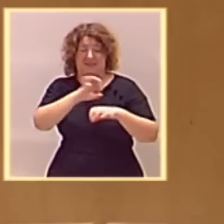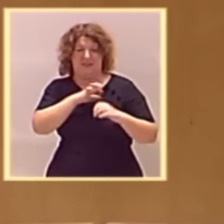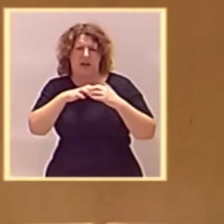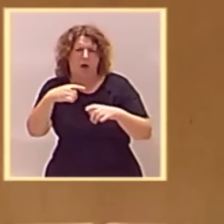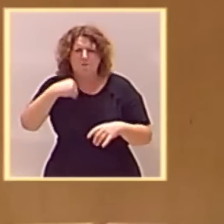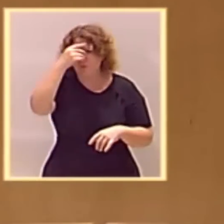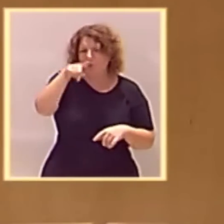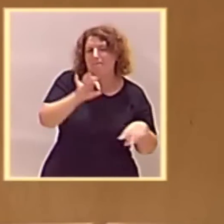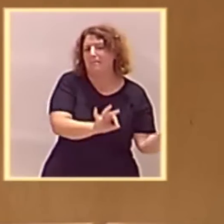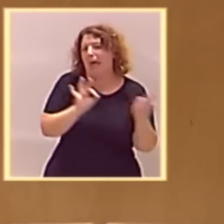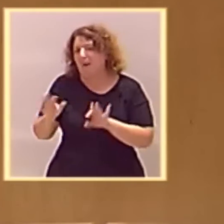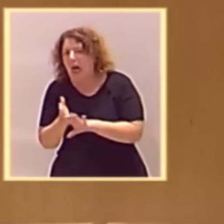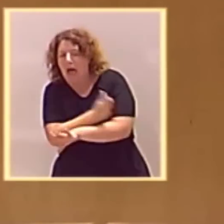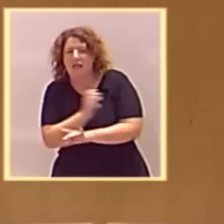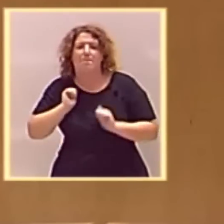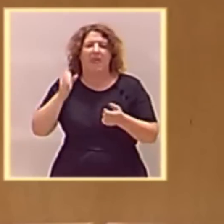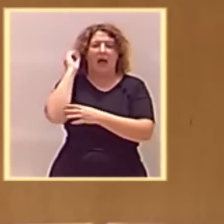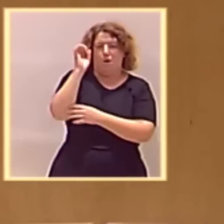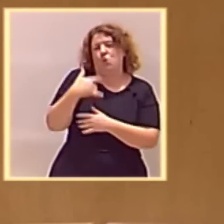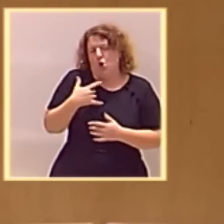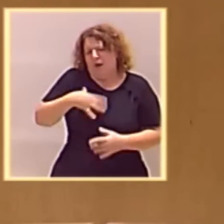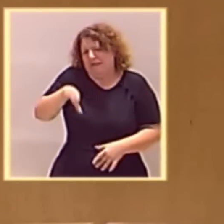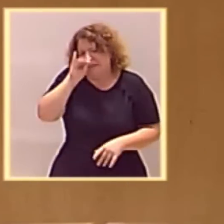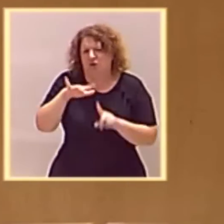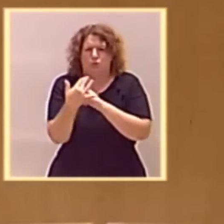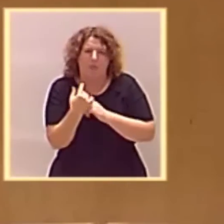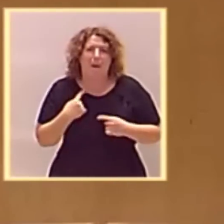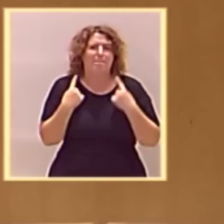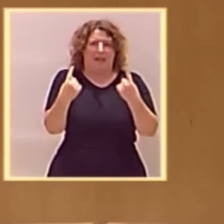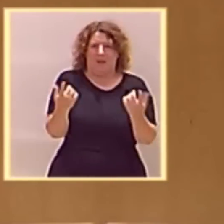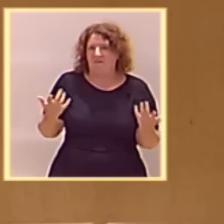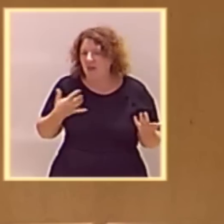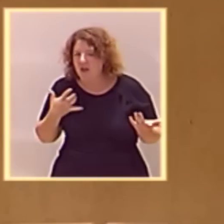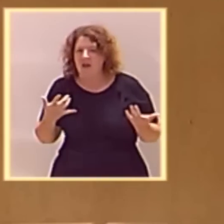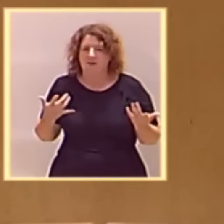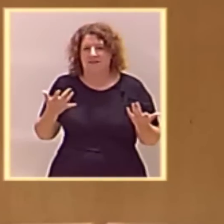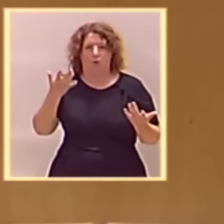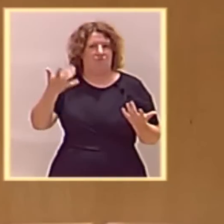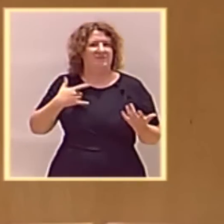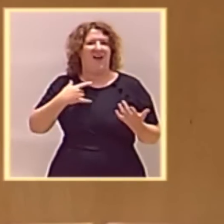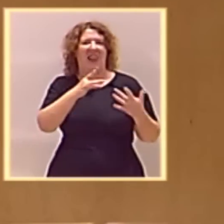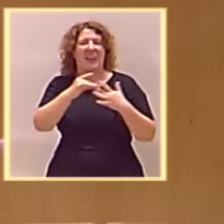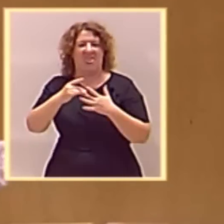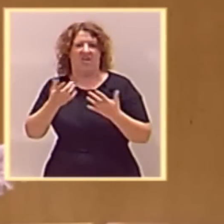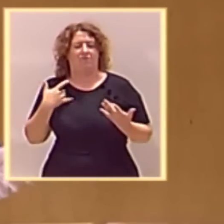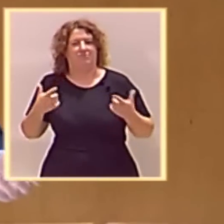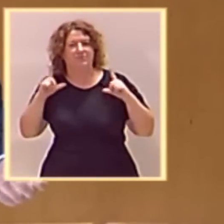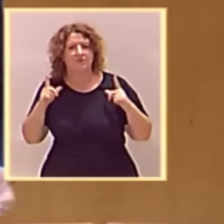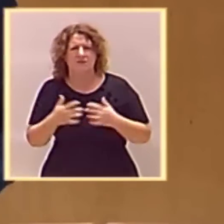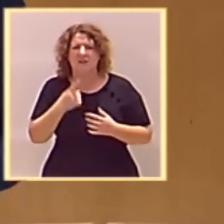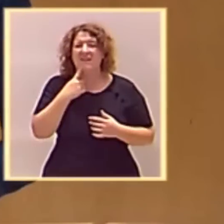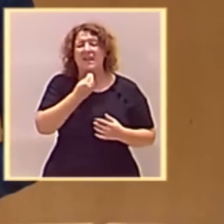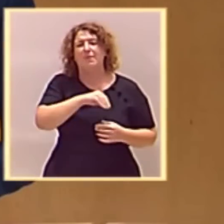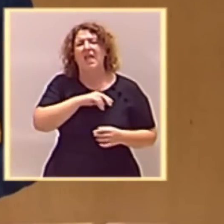preparado, porque, hombre, era evidente que era su primera intervención, su puesta de largo, y dijo que la prima de riesgo en España estaba en 250